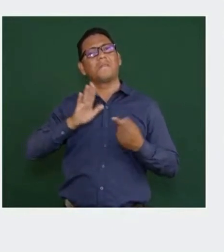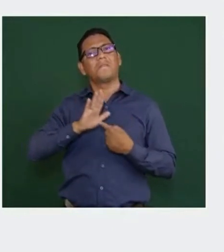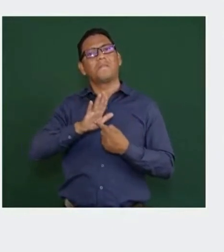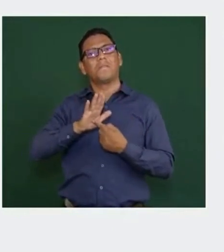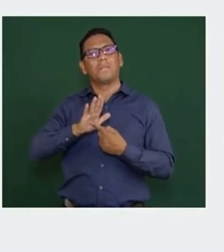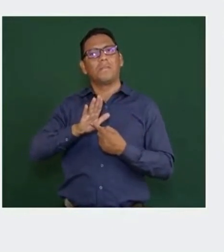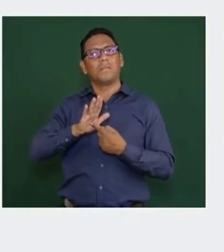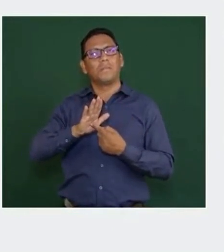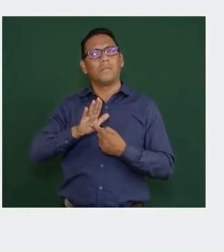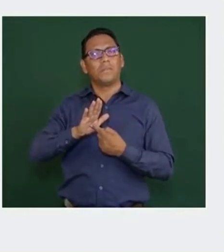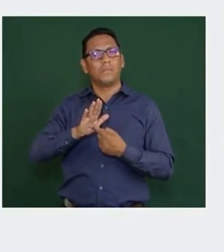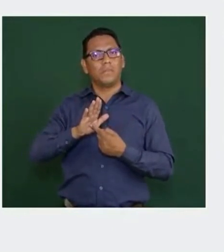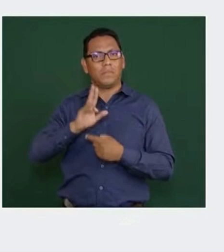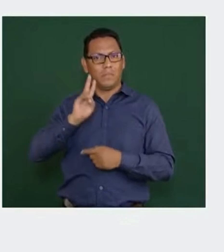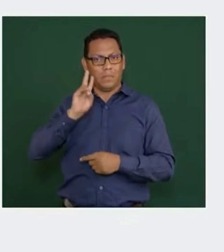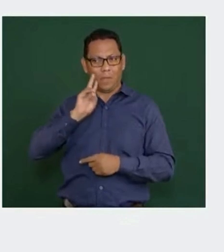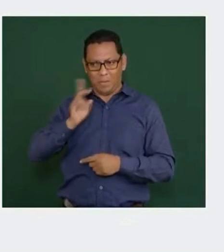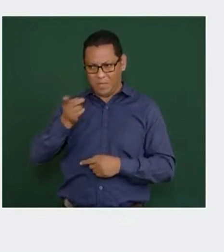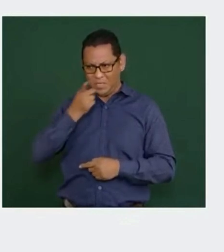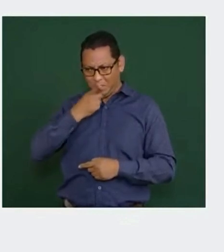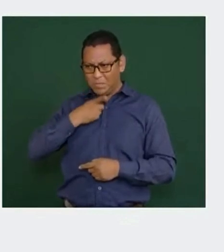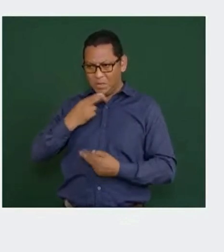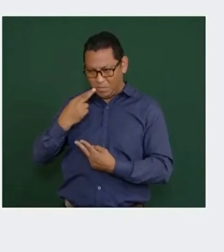Ojalá y me conteste sobre eso.